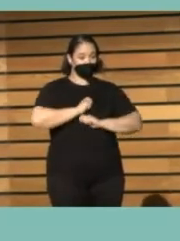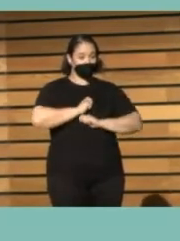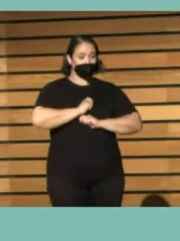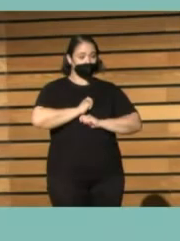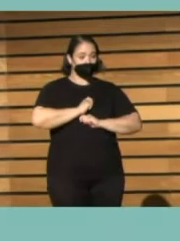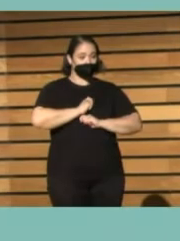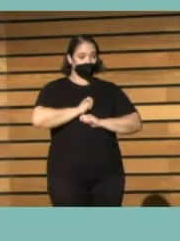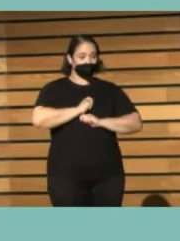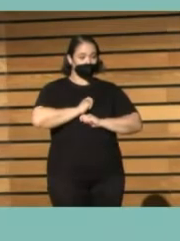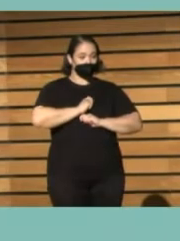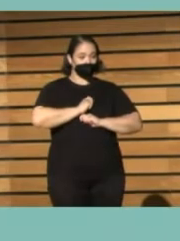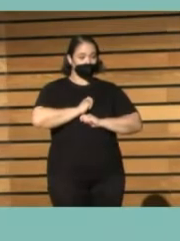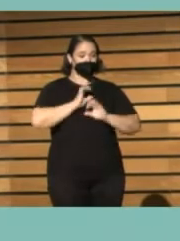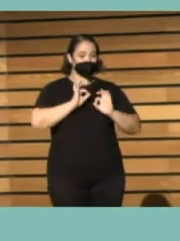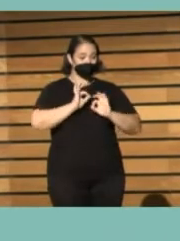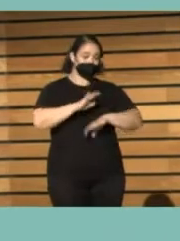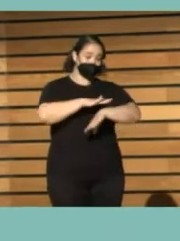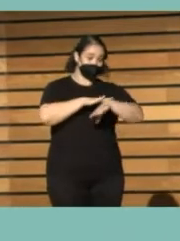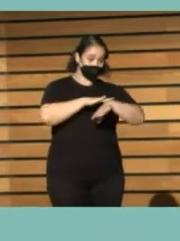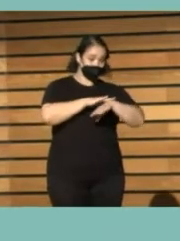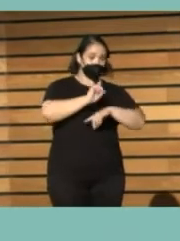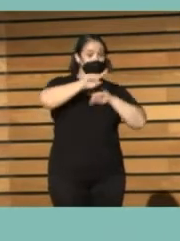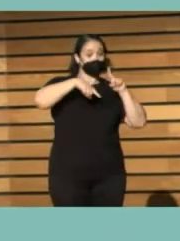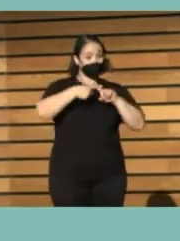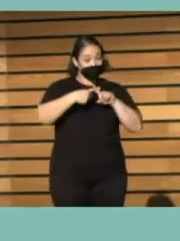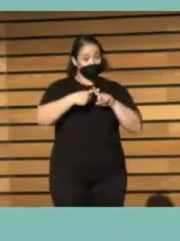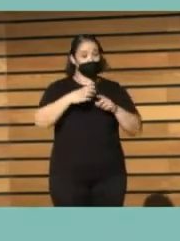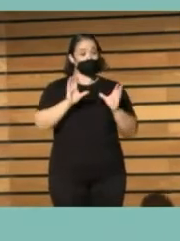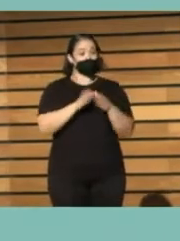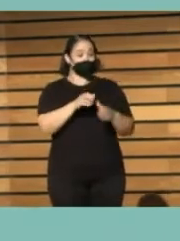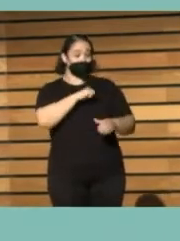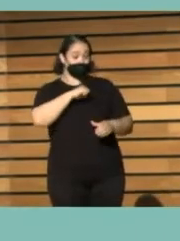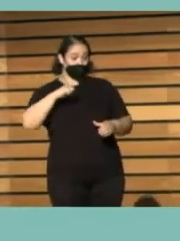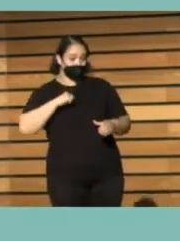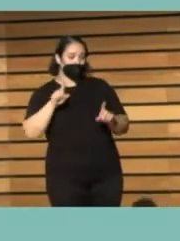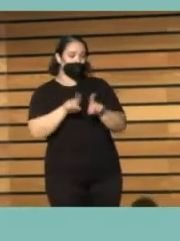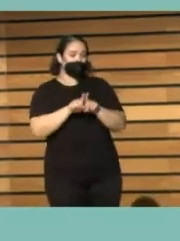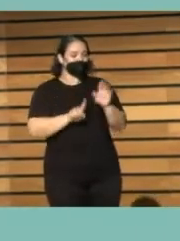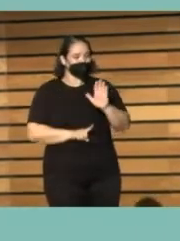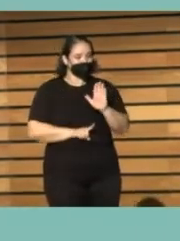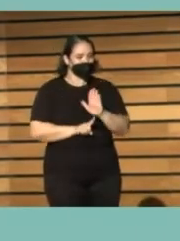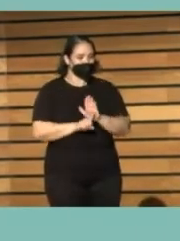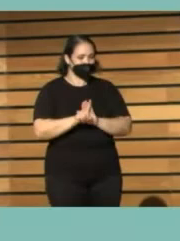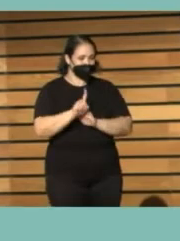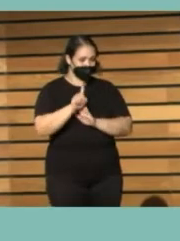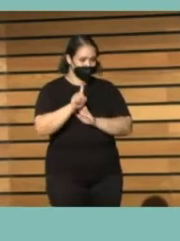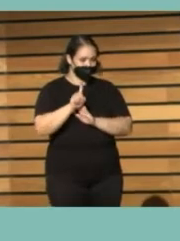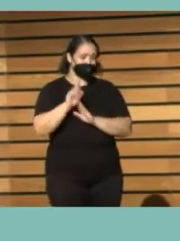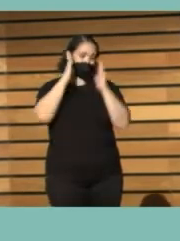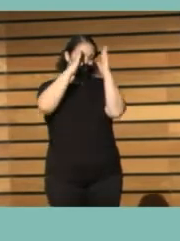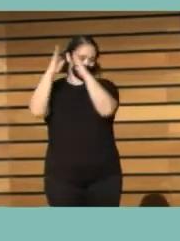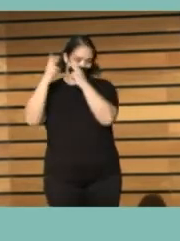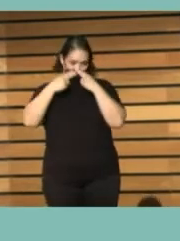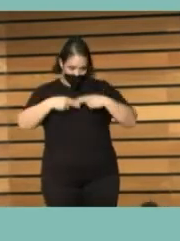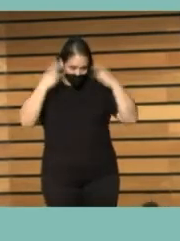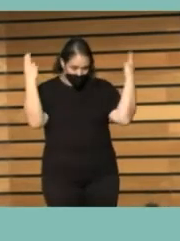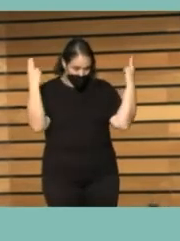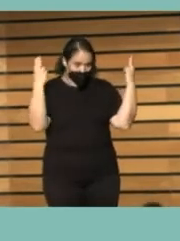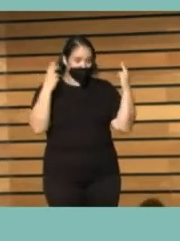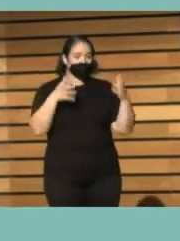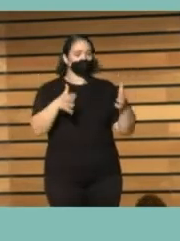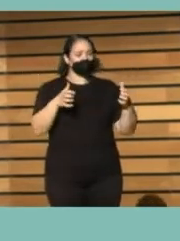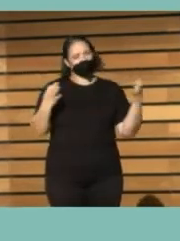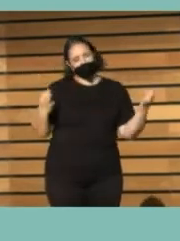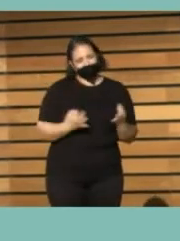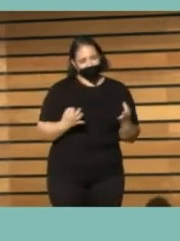tanto para el Ministerio como para las comunidades autónomas, un avance en la recogida de datos de bibliotecas públicas y tendrá la ventaja de